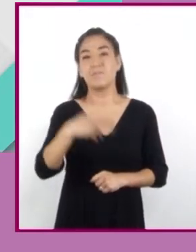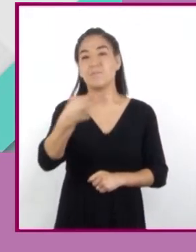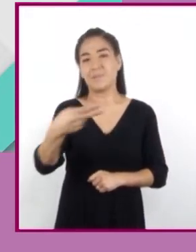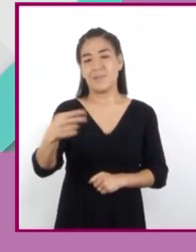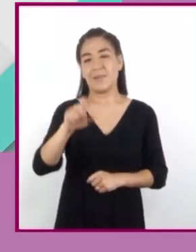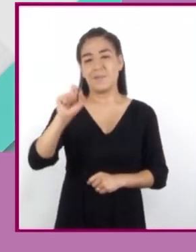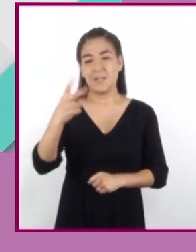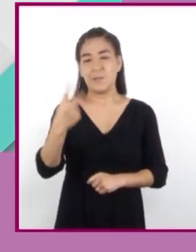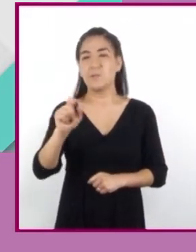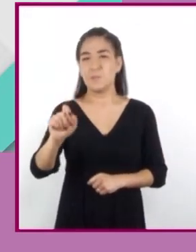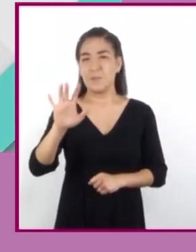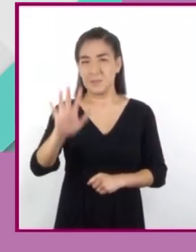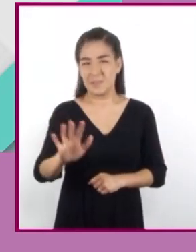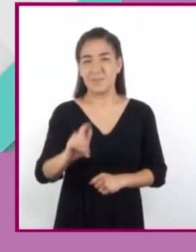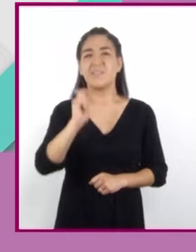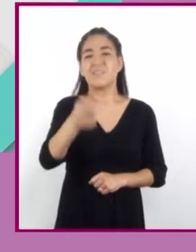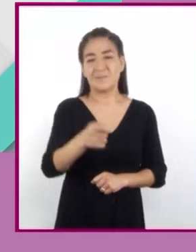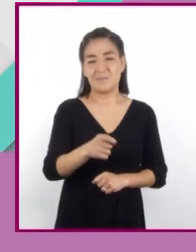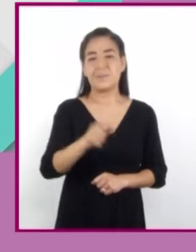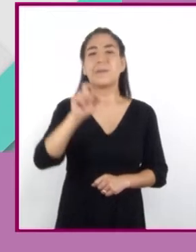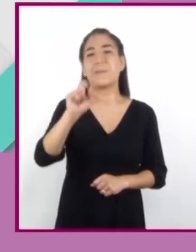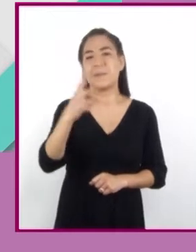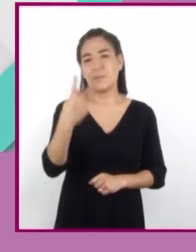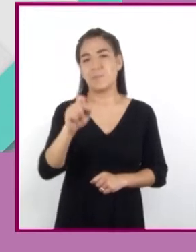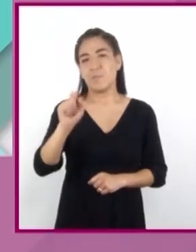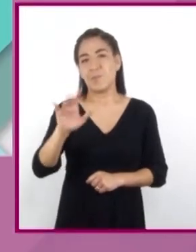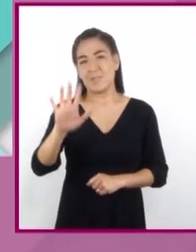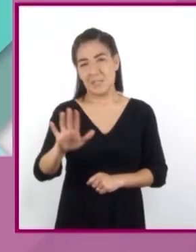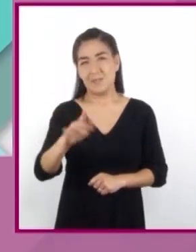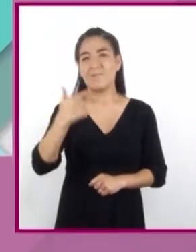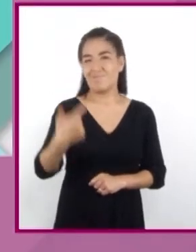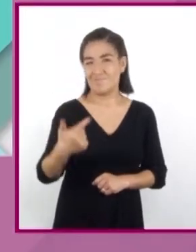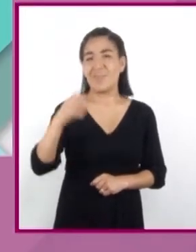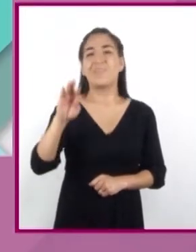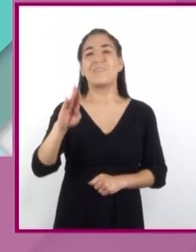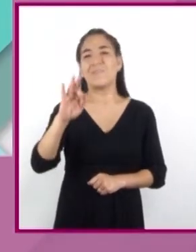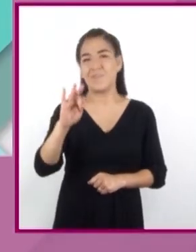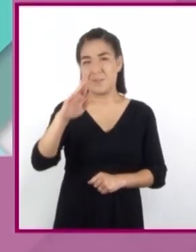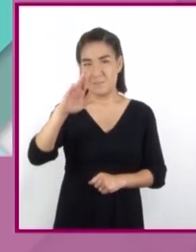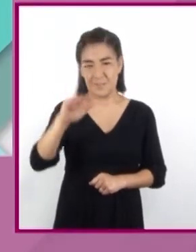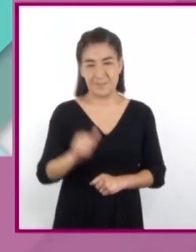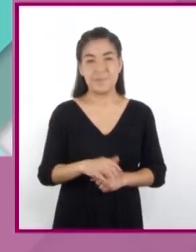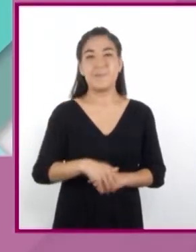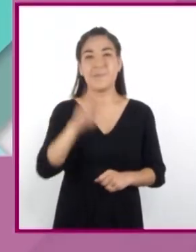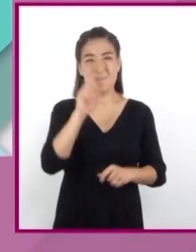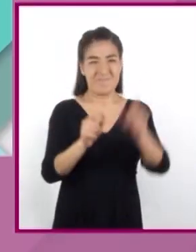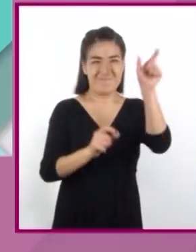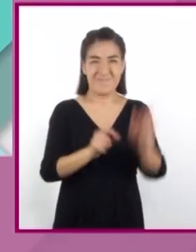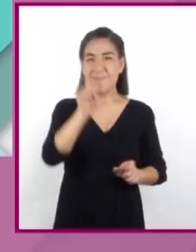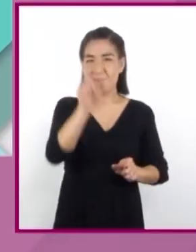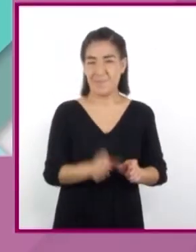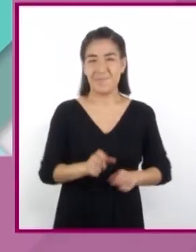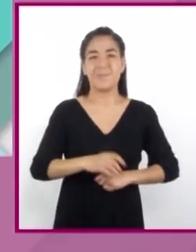.5, que es 22.5 gramos de fibra. Nuestra tabla quedó de la siguiente manera.